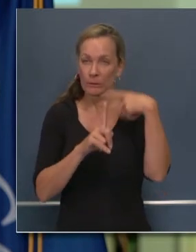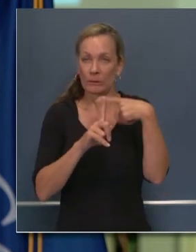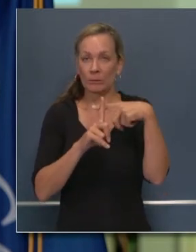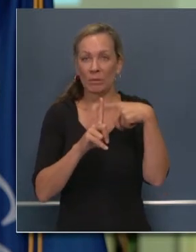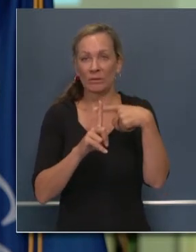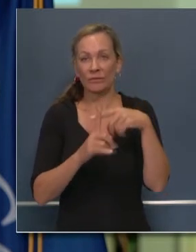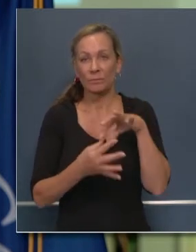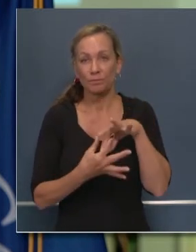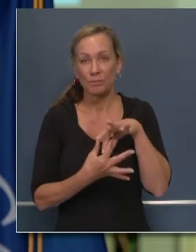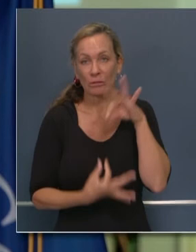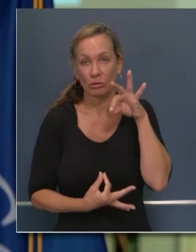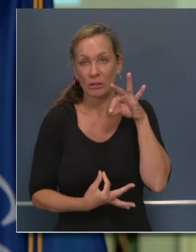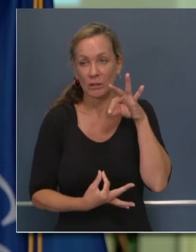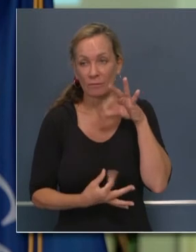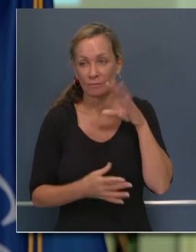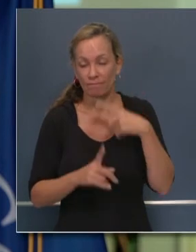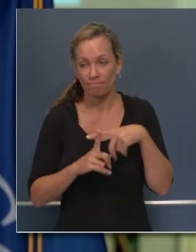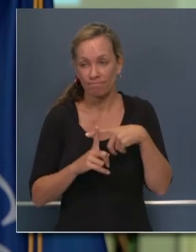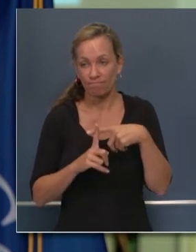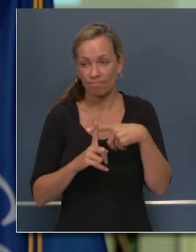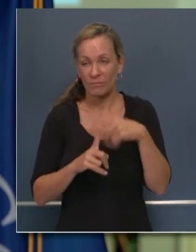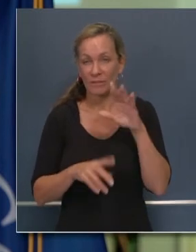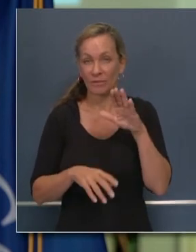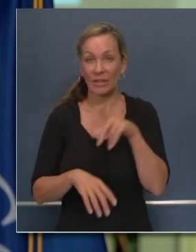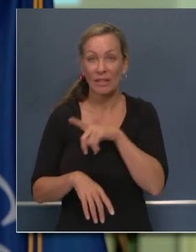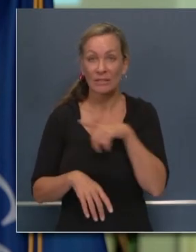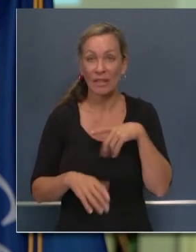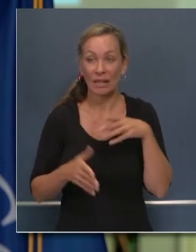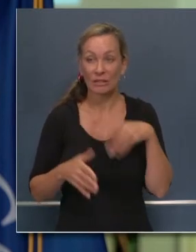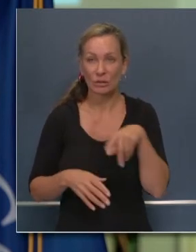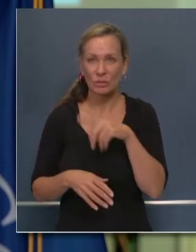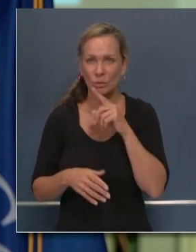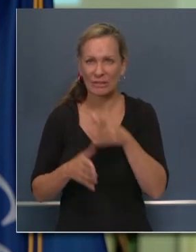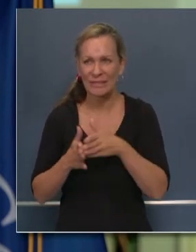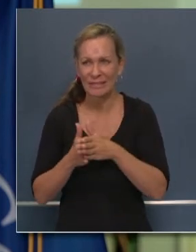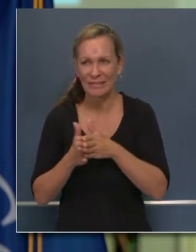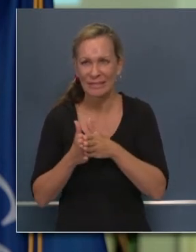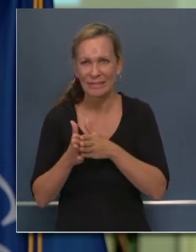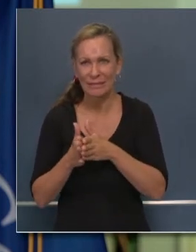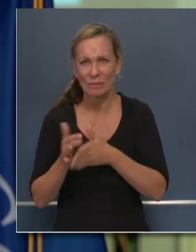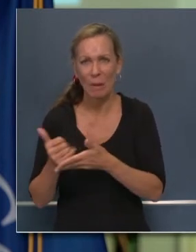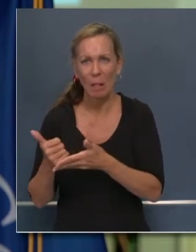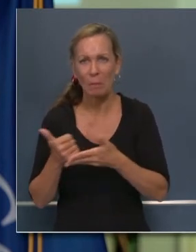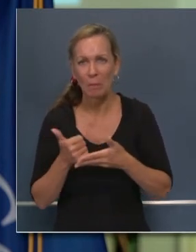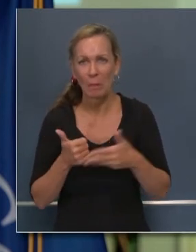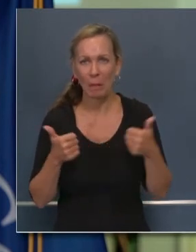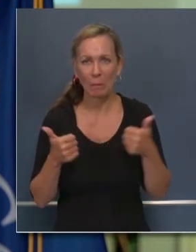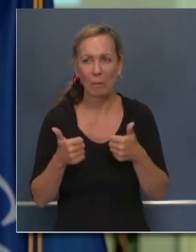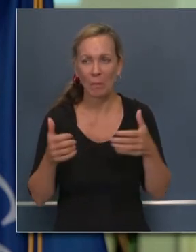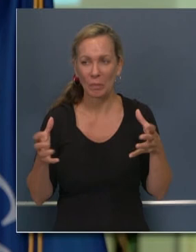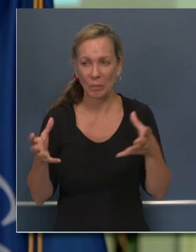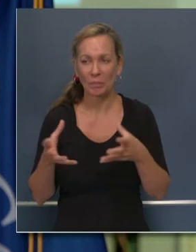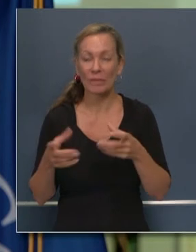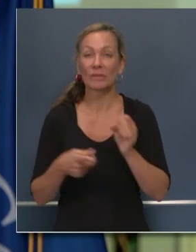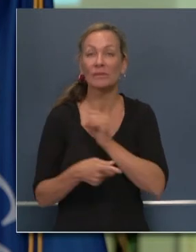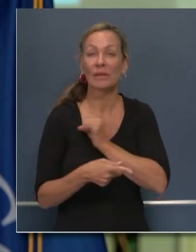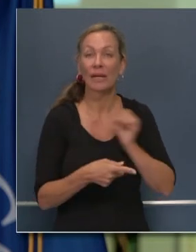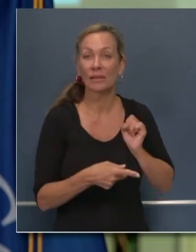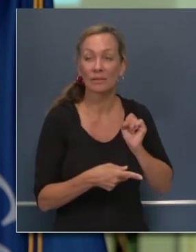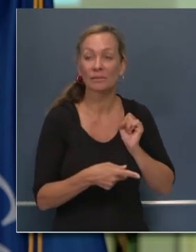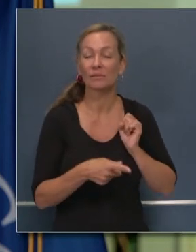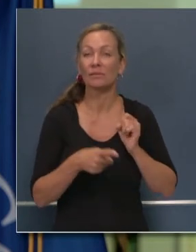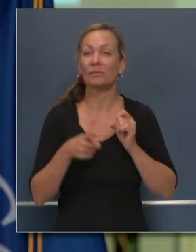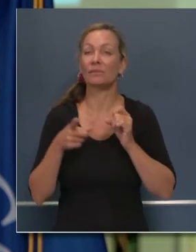varios individuos dentro de la legislatura de California, particularmente el liderazgo de la Asamblea en el Estado por su compromiso de